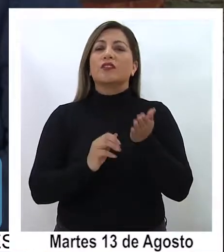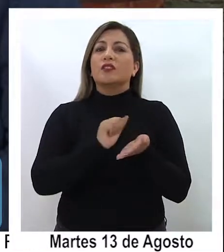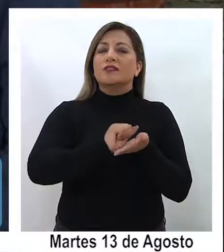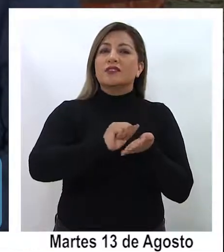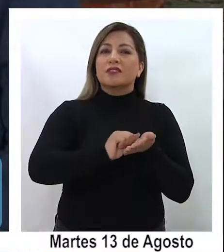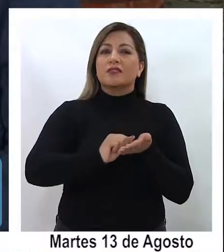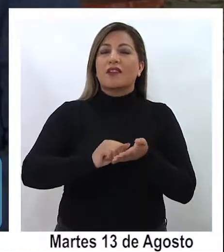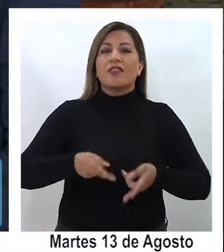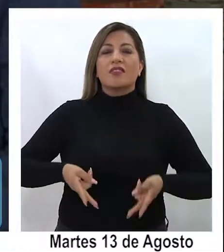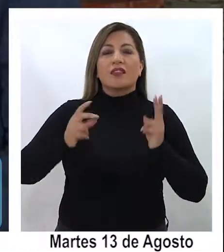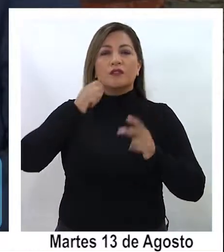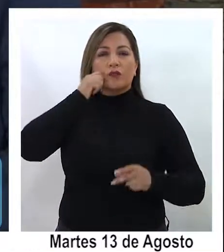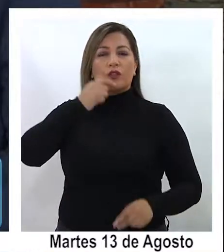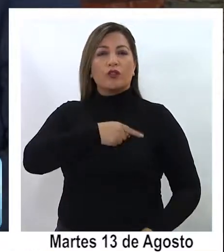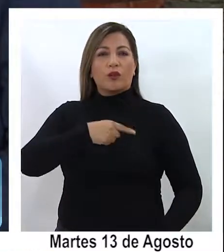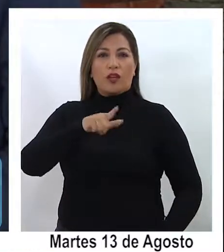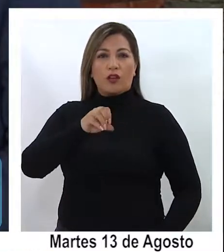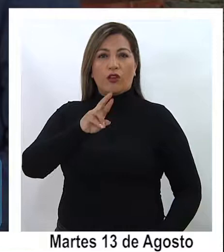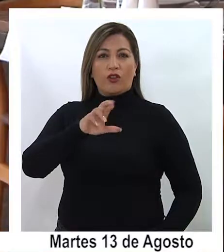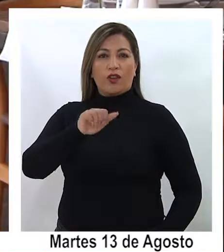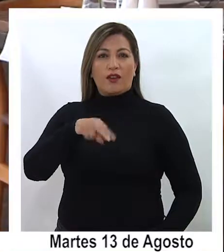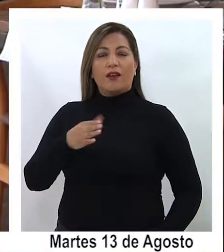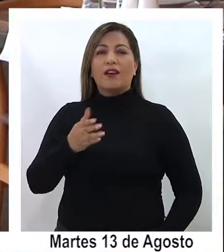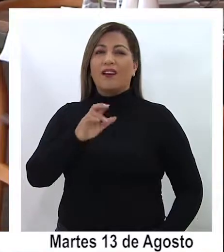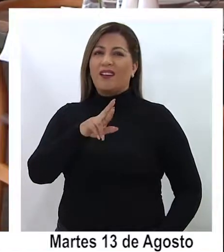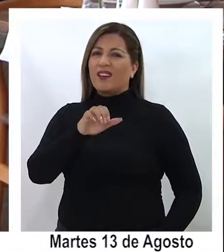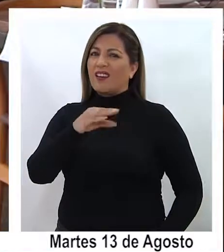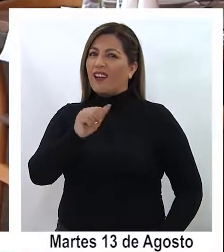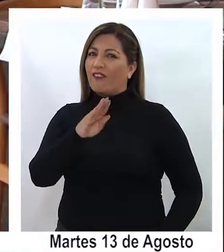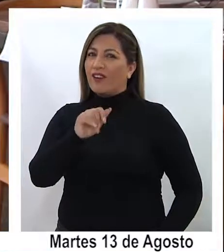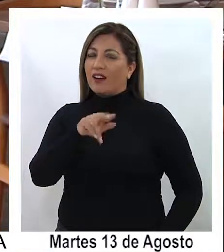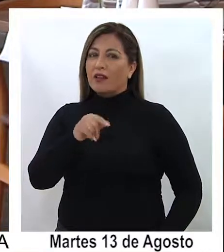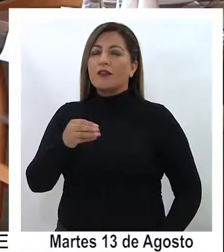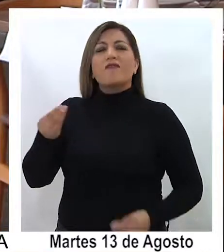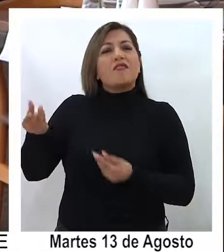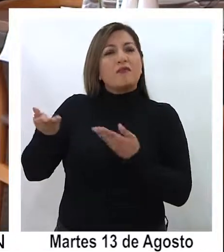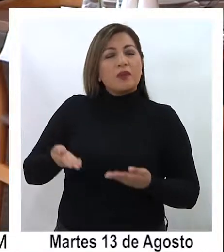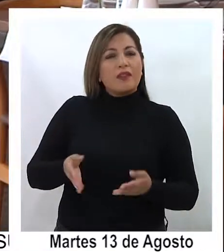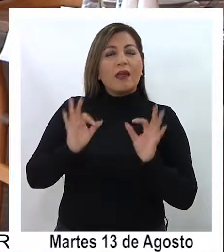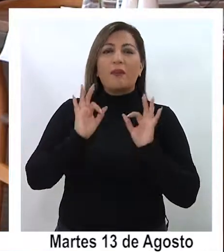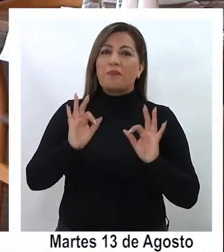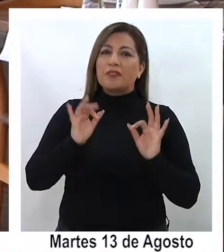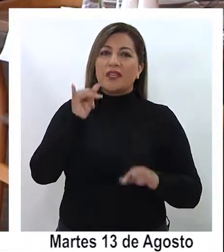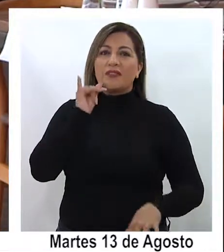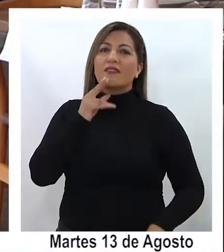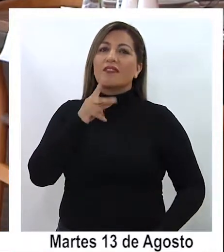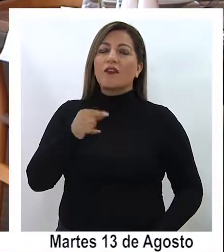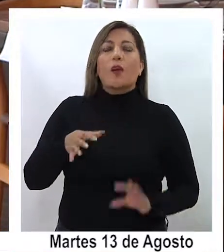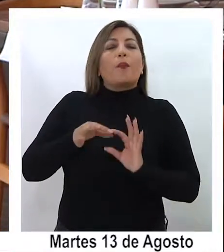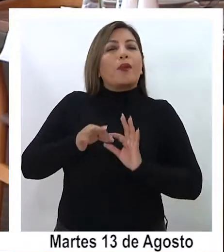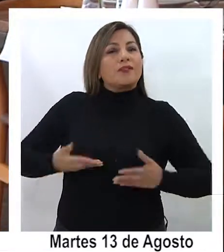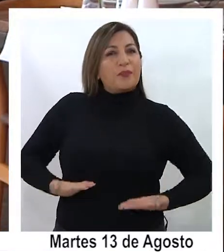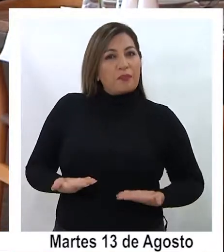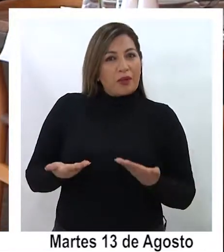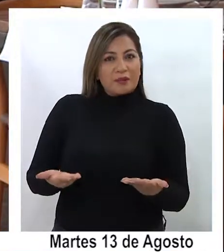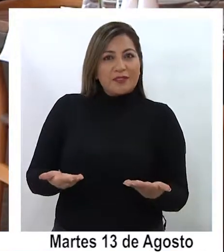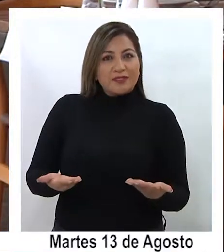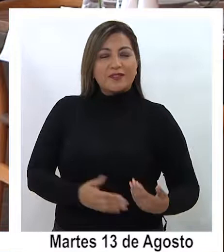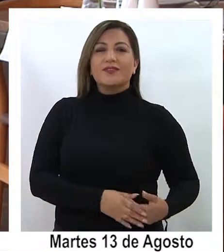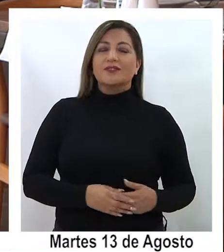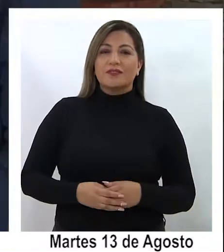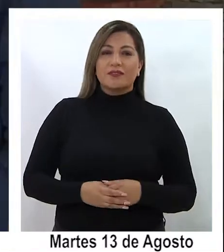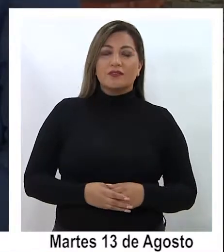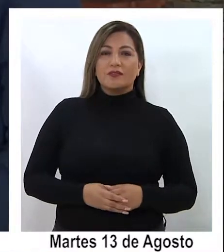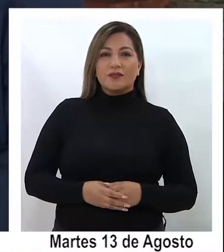Derechos Humanos Lorena Reca Barren Silva Subsecretaria, bienvenida a este programa especial de Iquique Televisión Muchísimas gracias por la invitación, Reynaldo